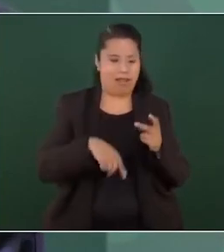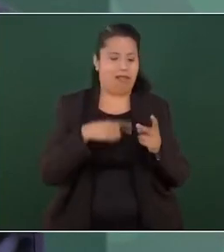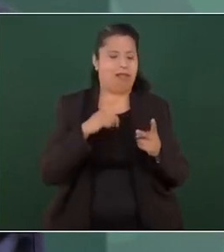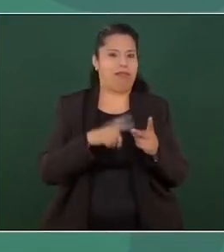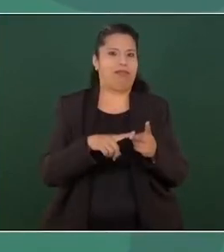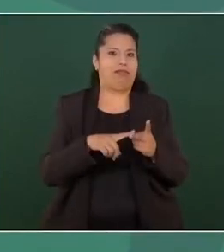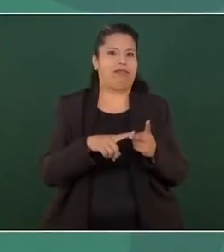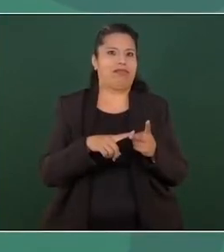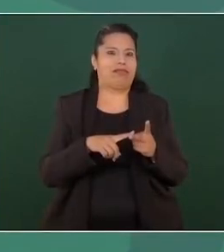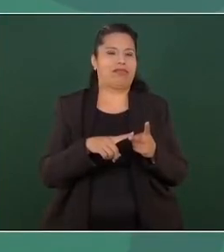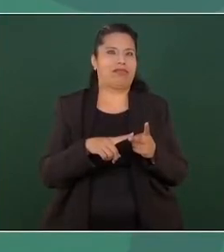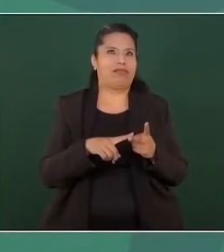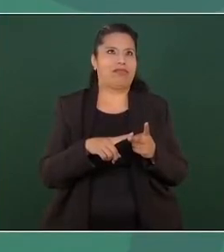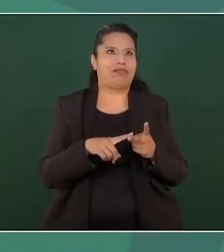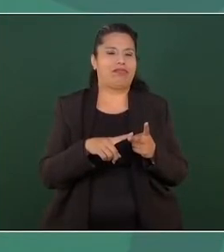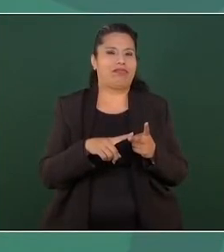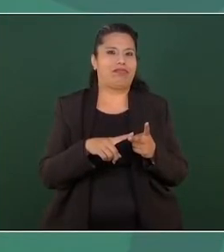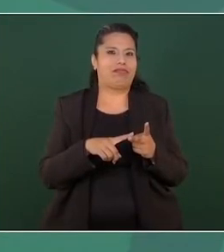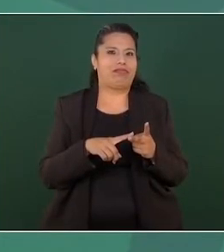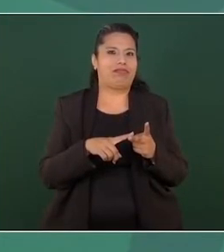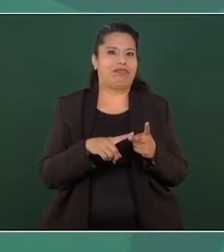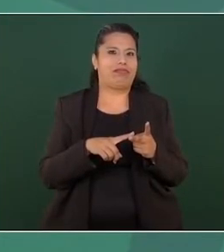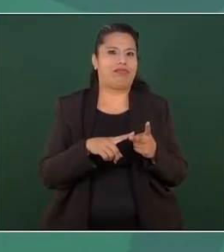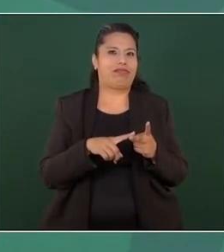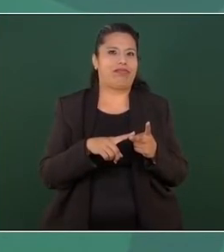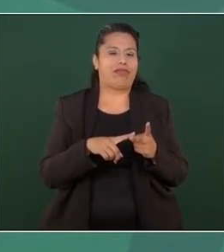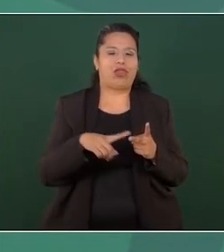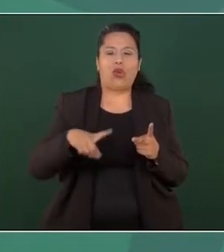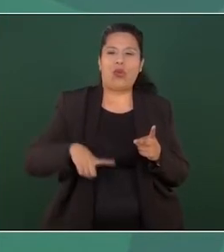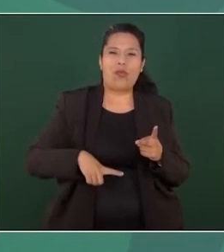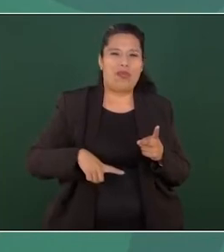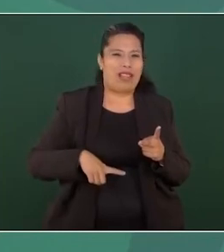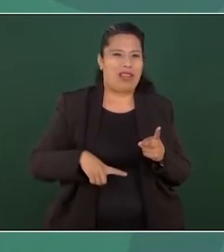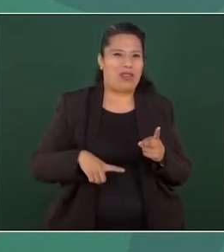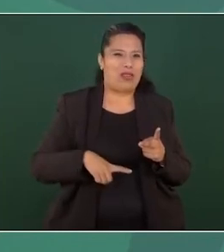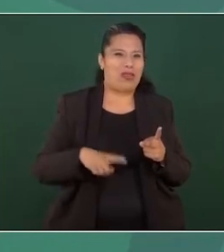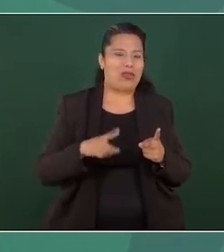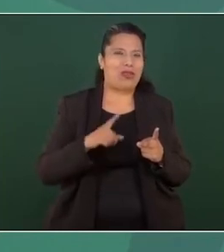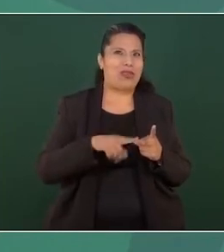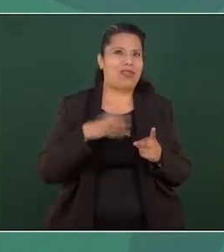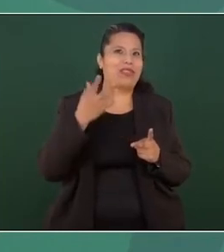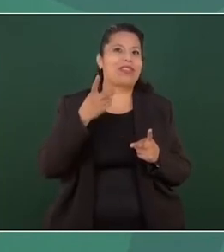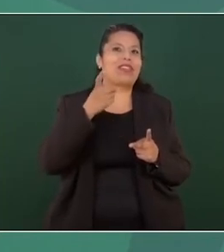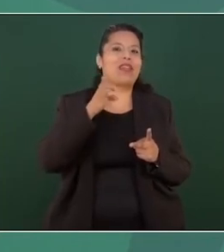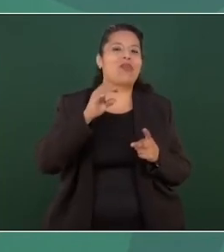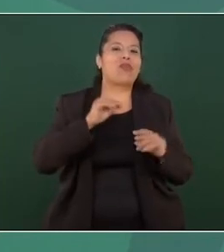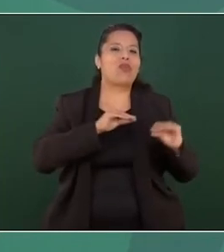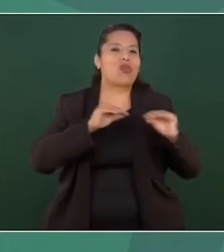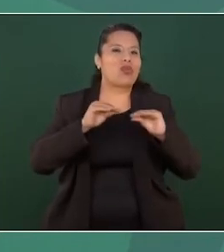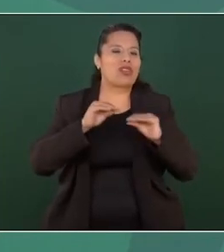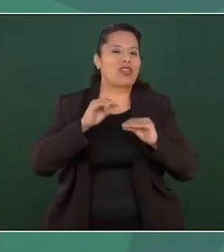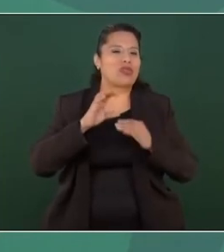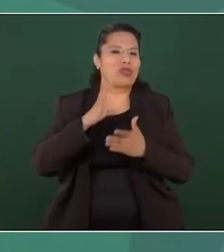del Movimiento Ciudadano,